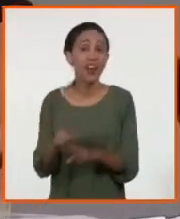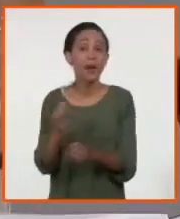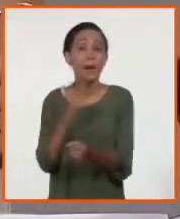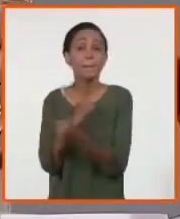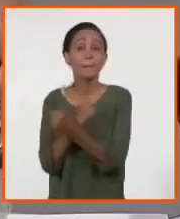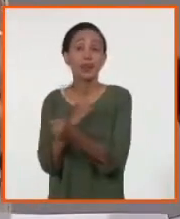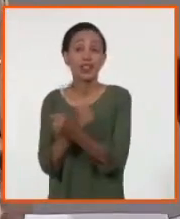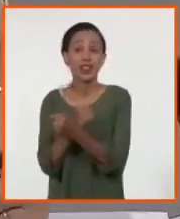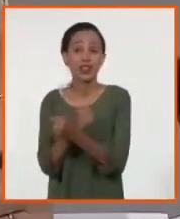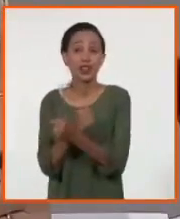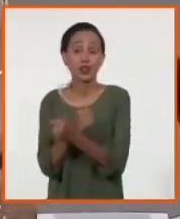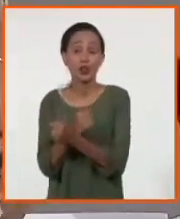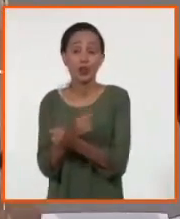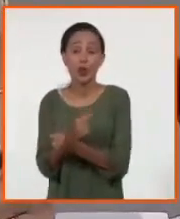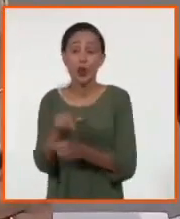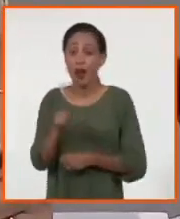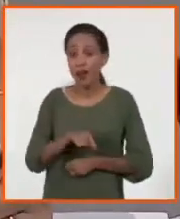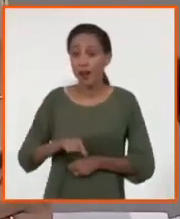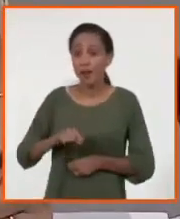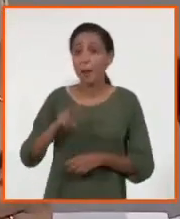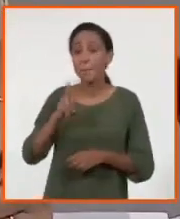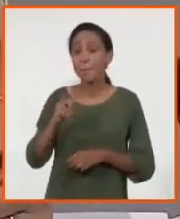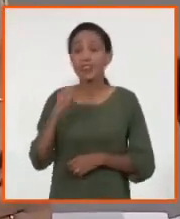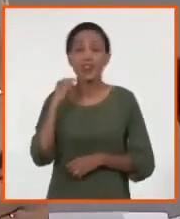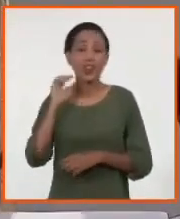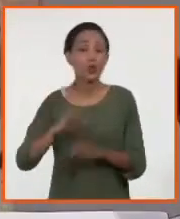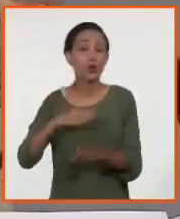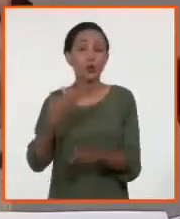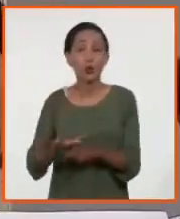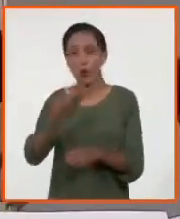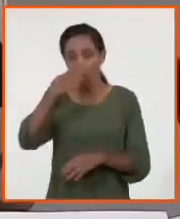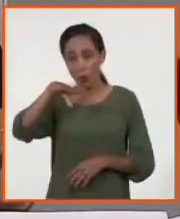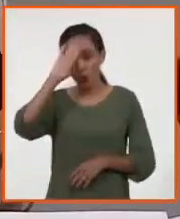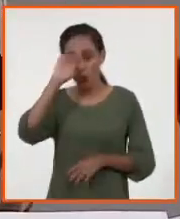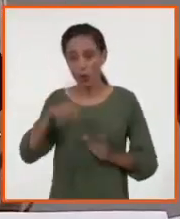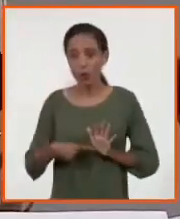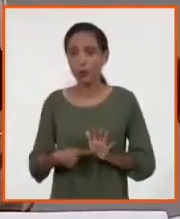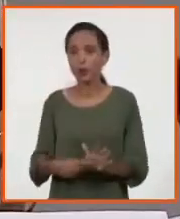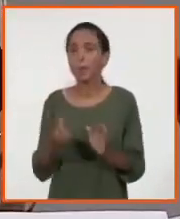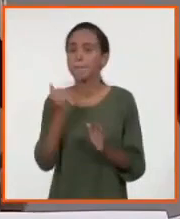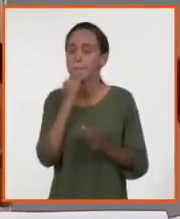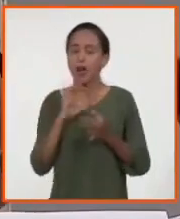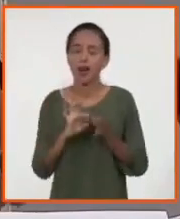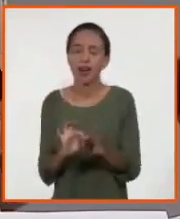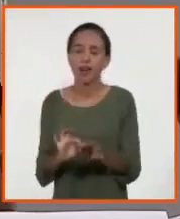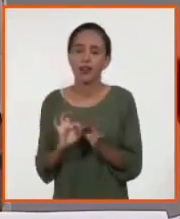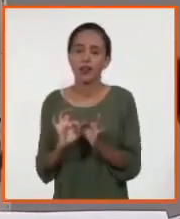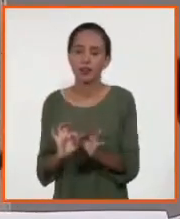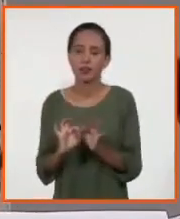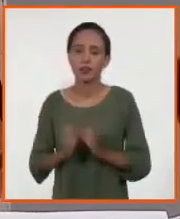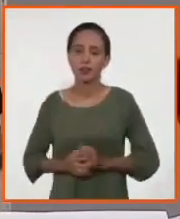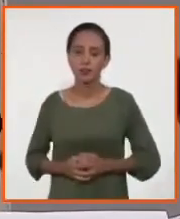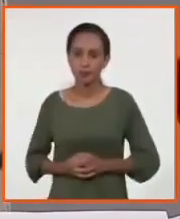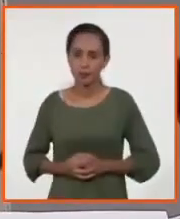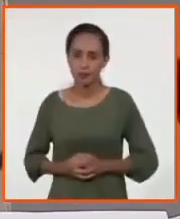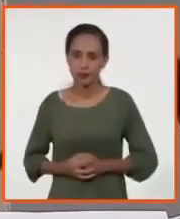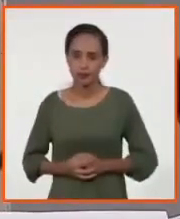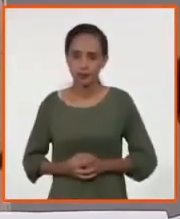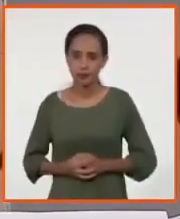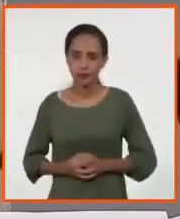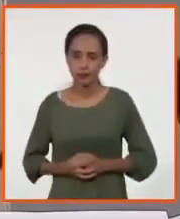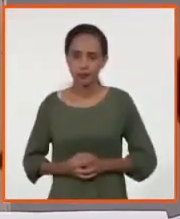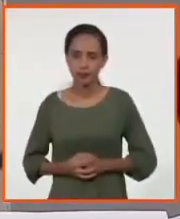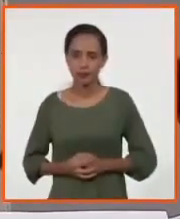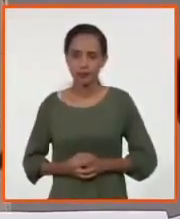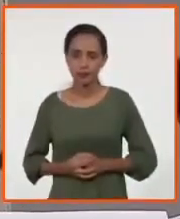hemorrágico que 20 años después. 20 años después, Cuba demostró que era más grave que cuatro años después, con la epidemia de Santiago. Bueno, pero estábamos